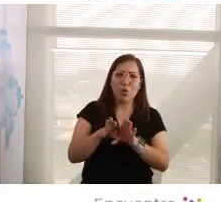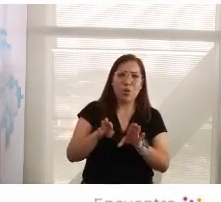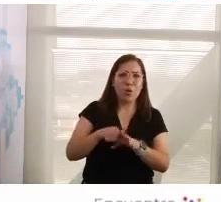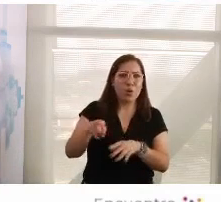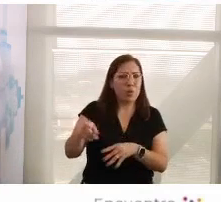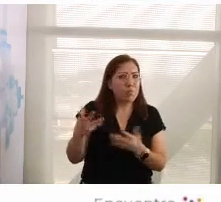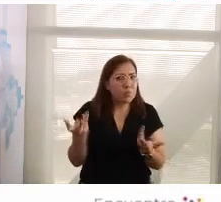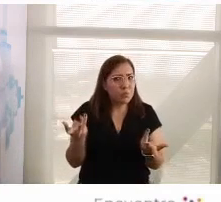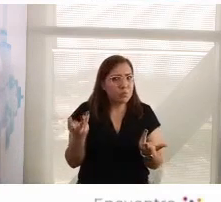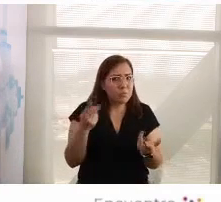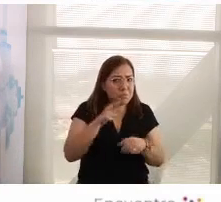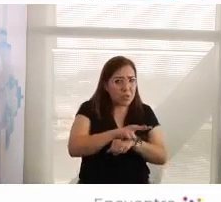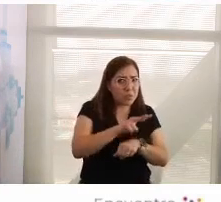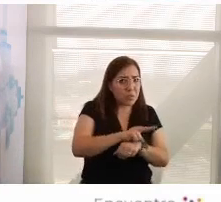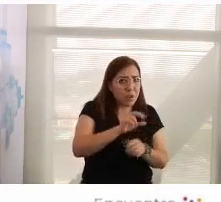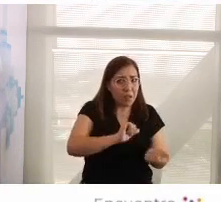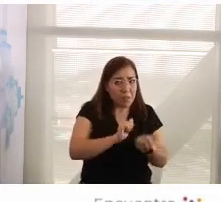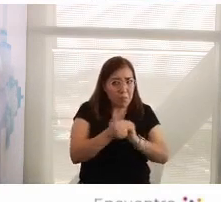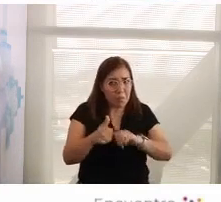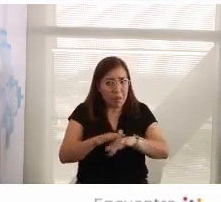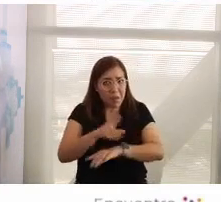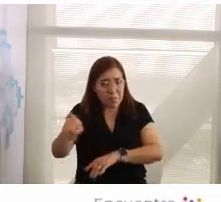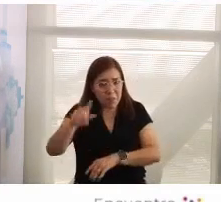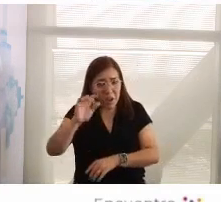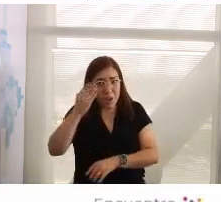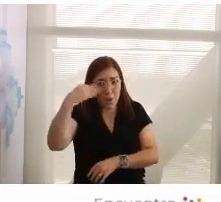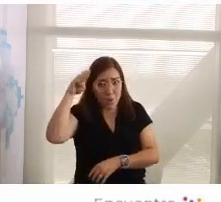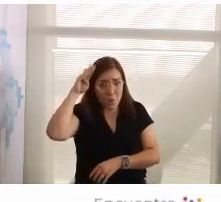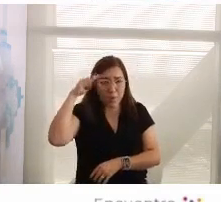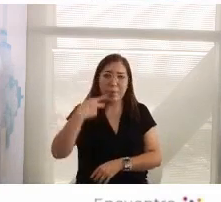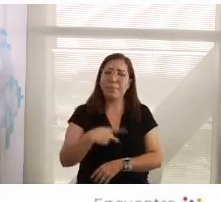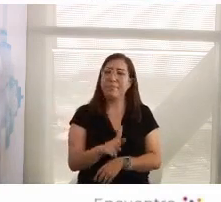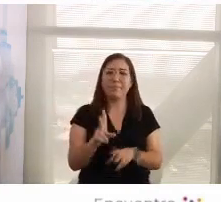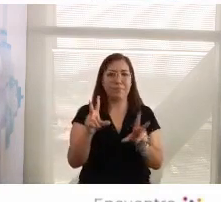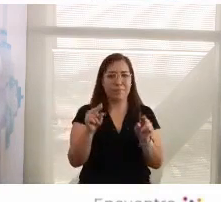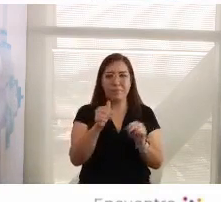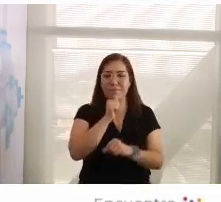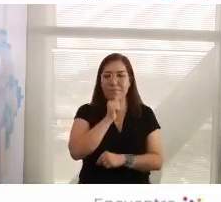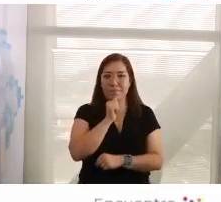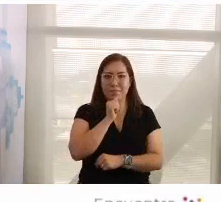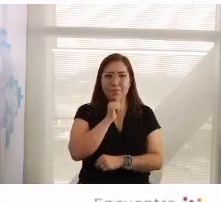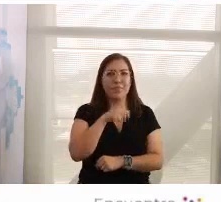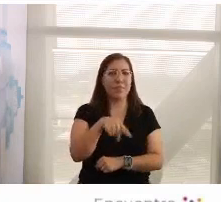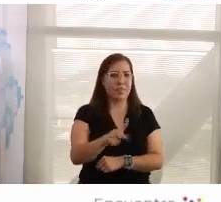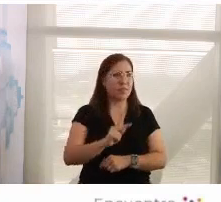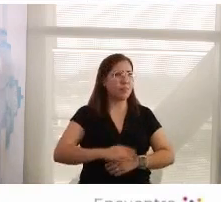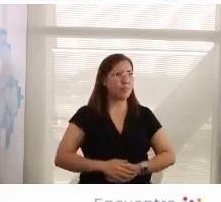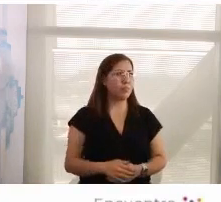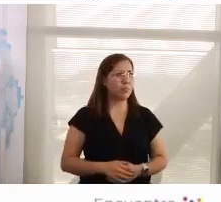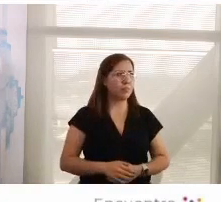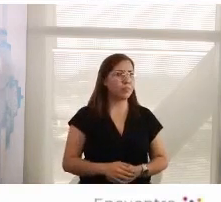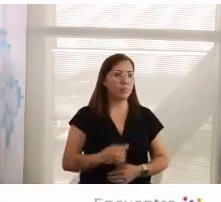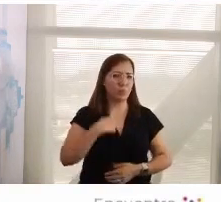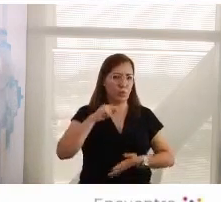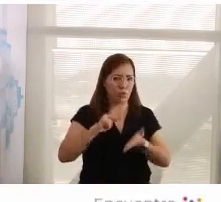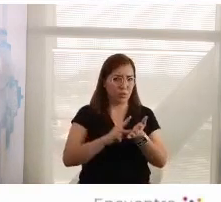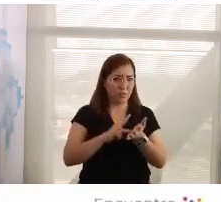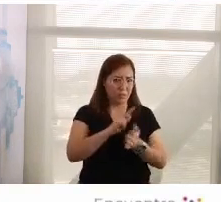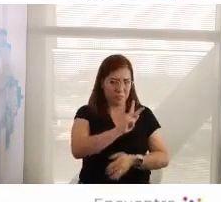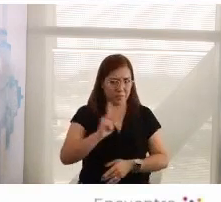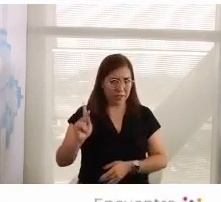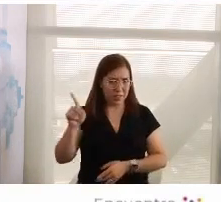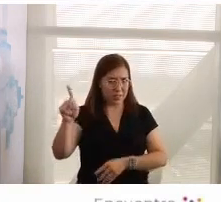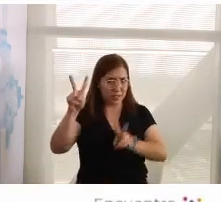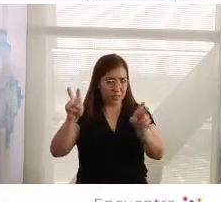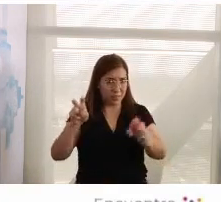ser Cuba, pero ha pasado cosas diferentes. Nadie ha hablado, menos mal que lo nombraste Ricardo nuevamente, con el tema de Nicaragua.